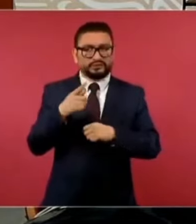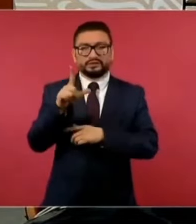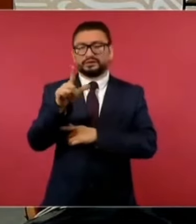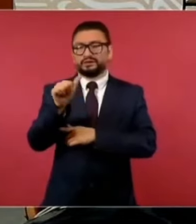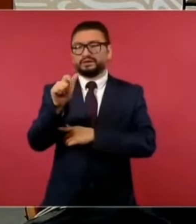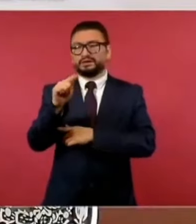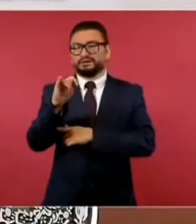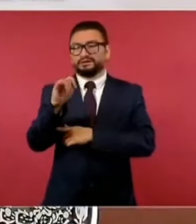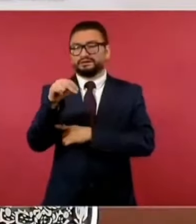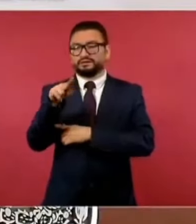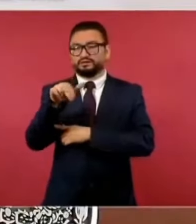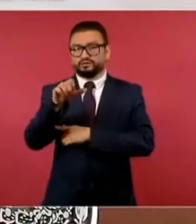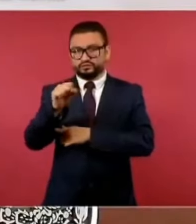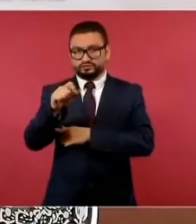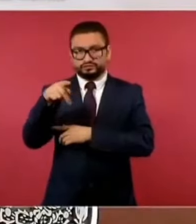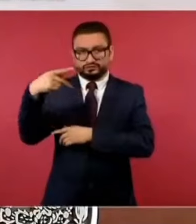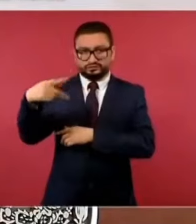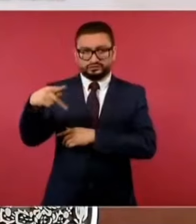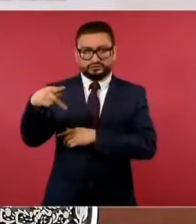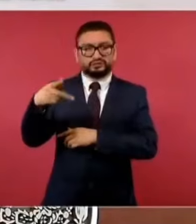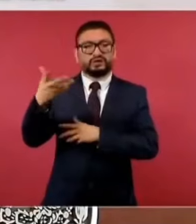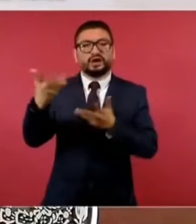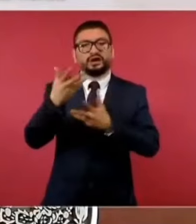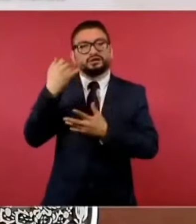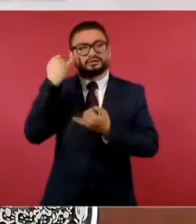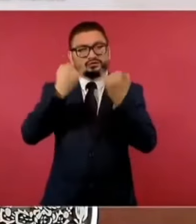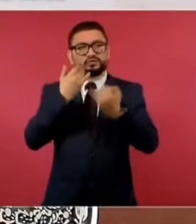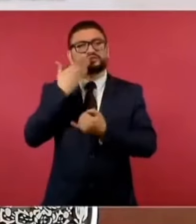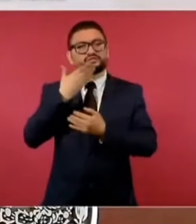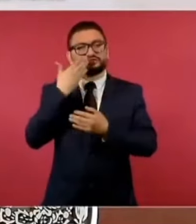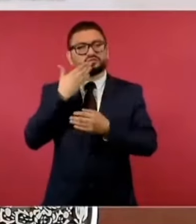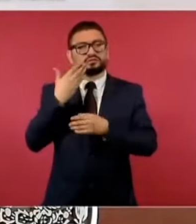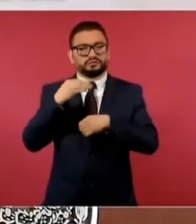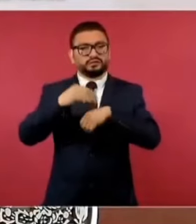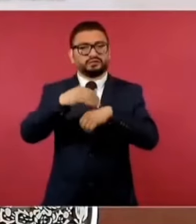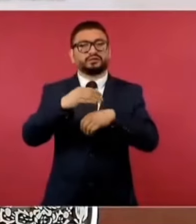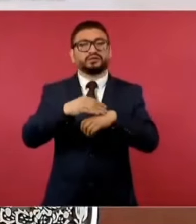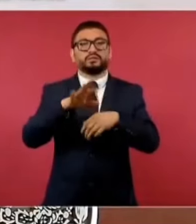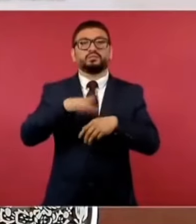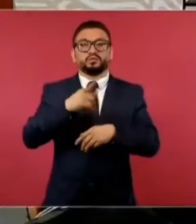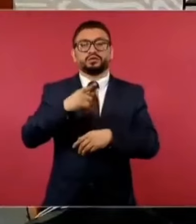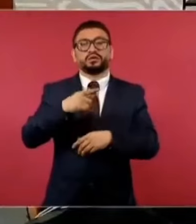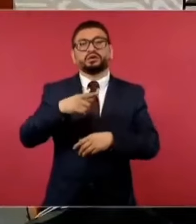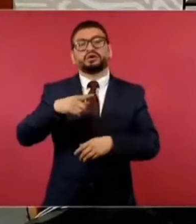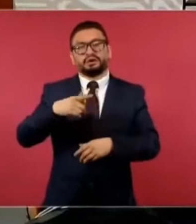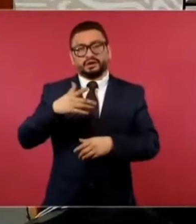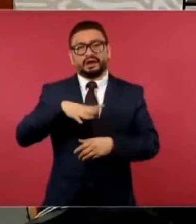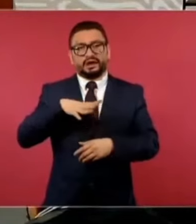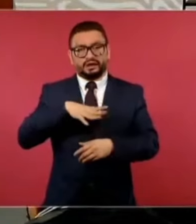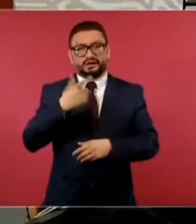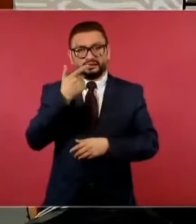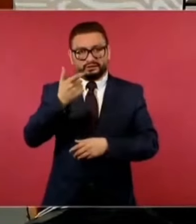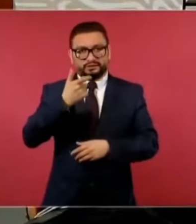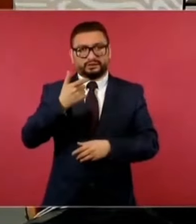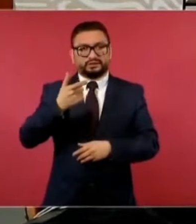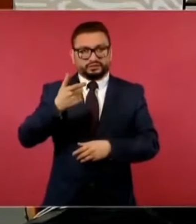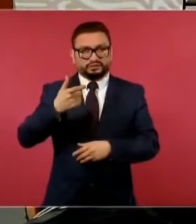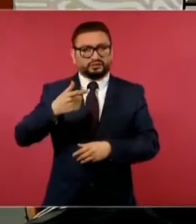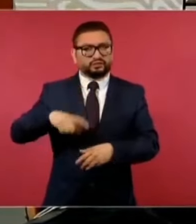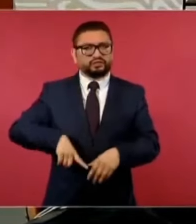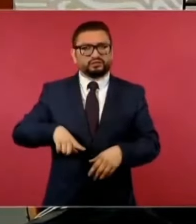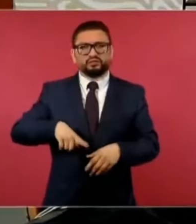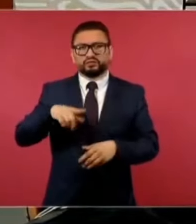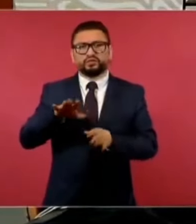se caracteriza por eso con recursos públicos, pero recursos